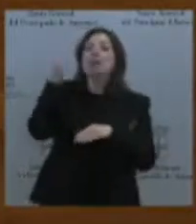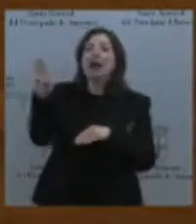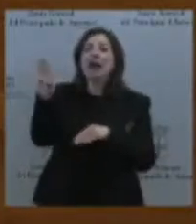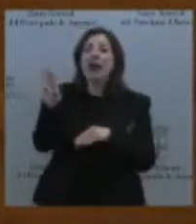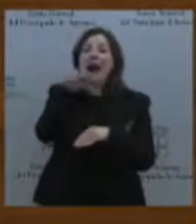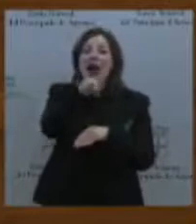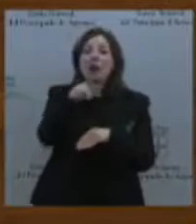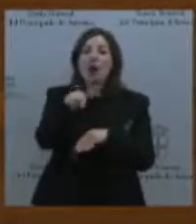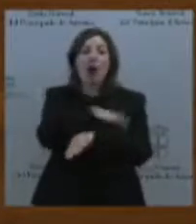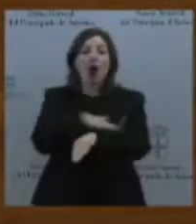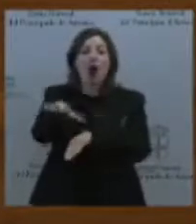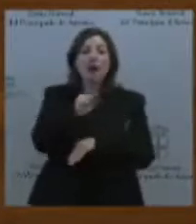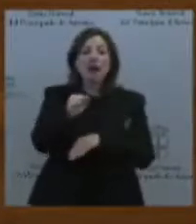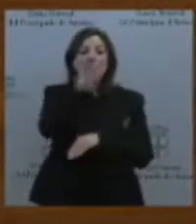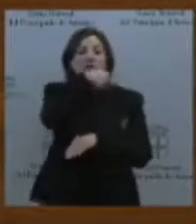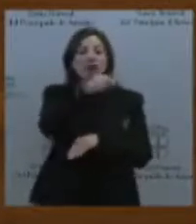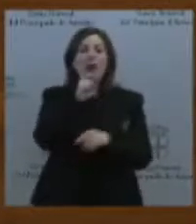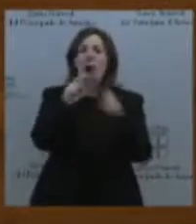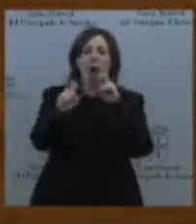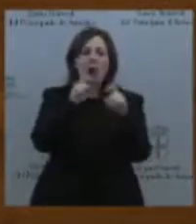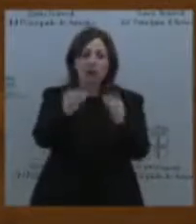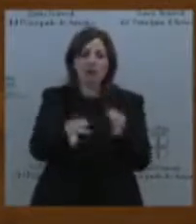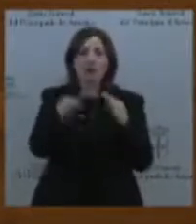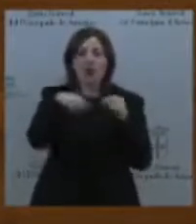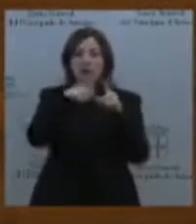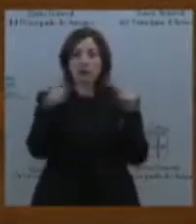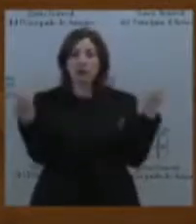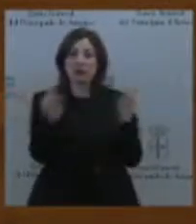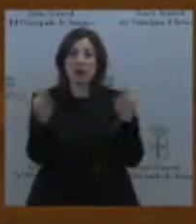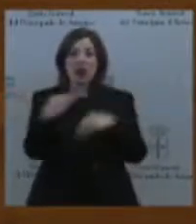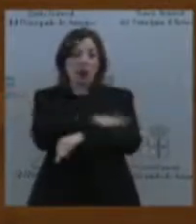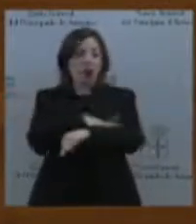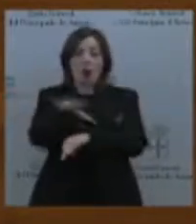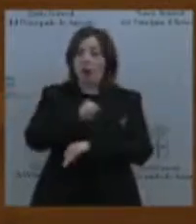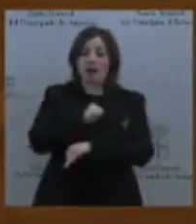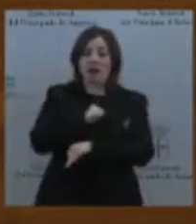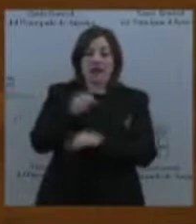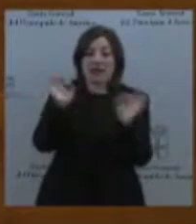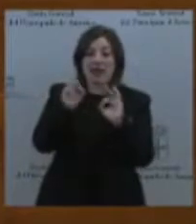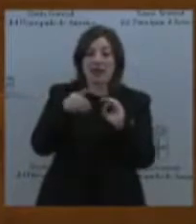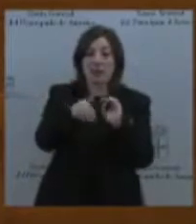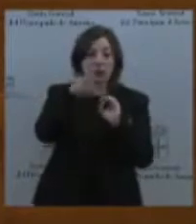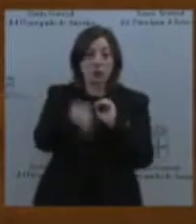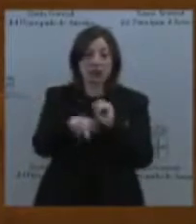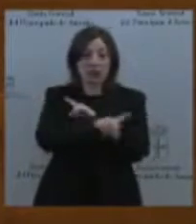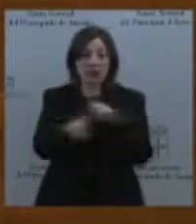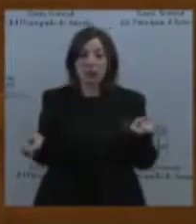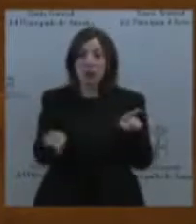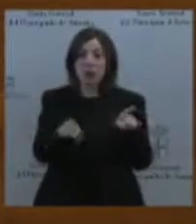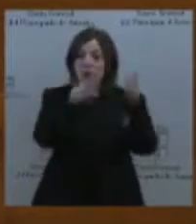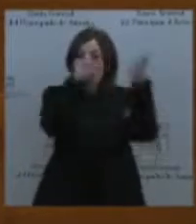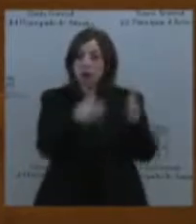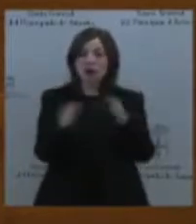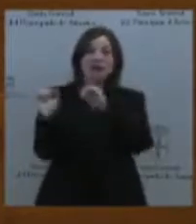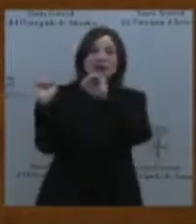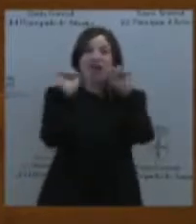Lo que pasa es que ustedes aquí en Asturias, como ni gobiernan ni van a gobernar, pues vienen defendiendo lo que ustedes nunca van a soportar. El día que usted sea